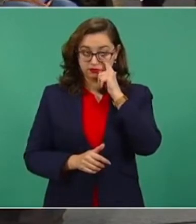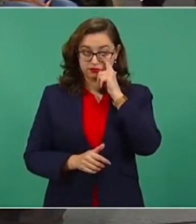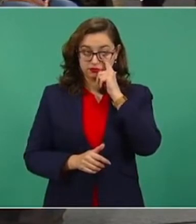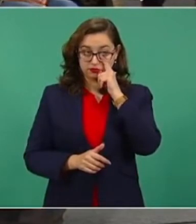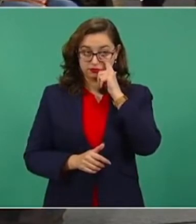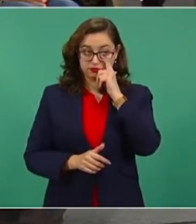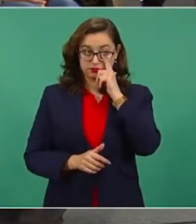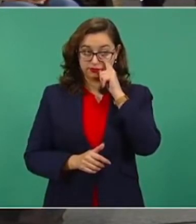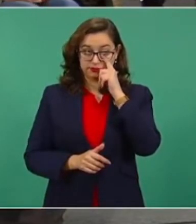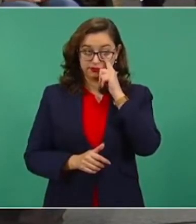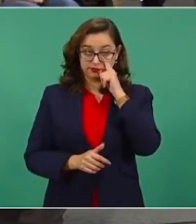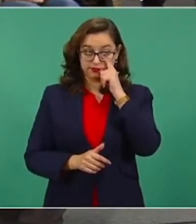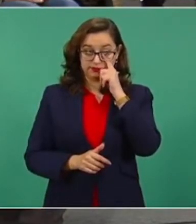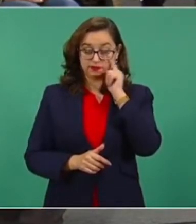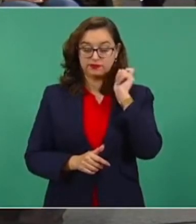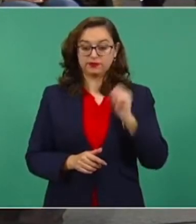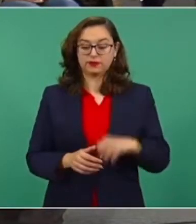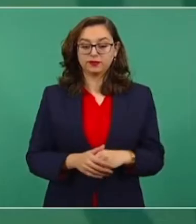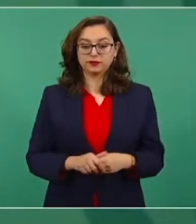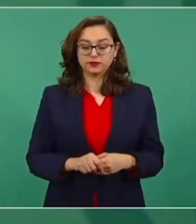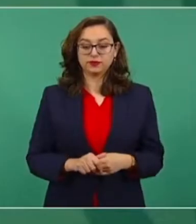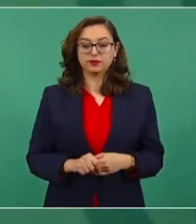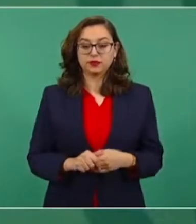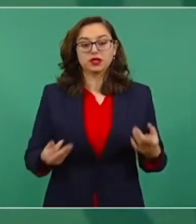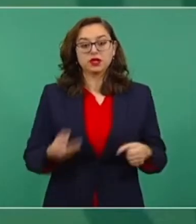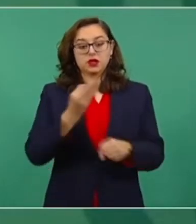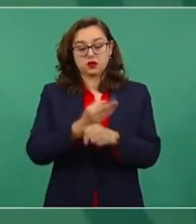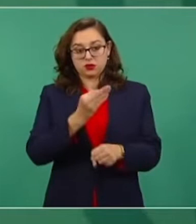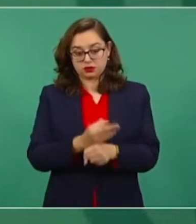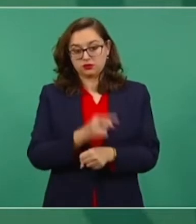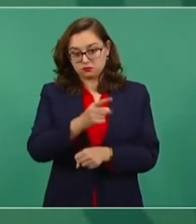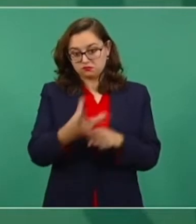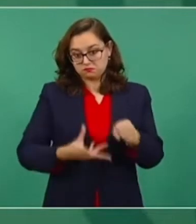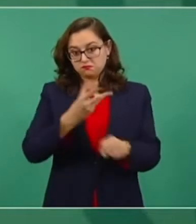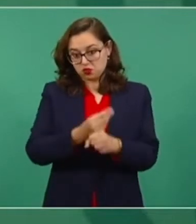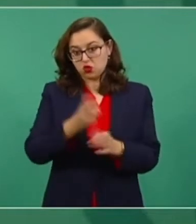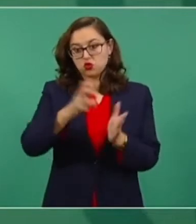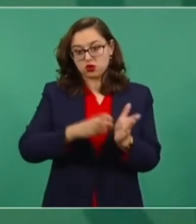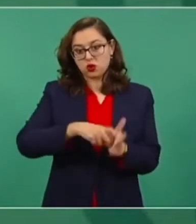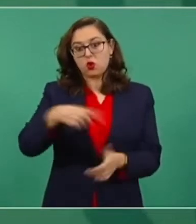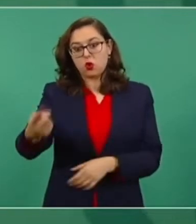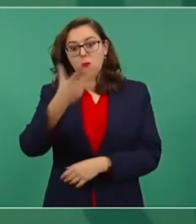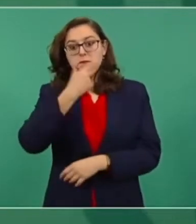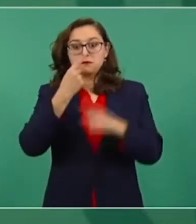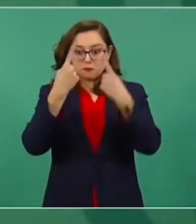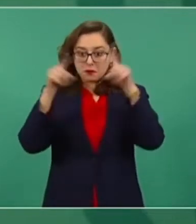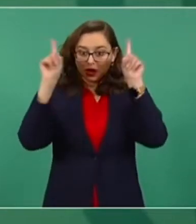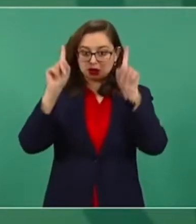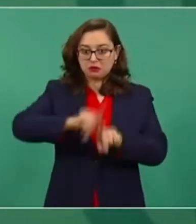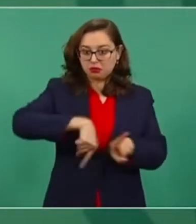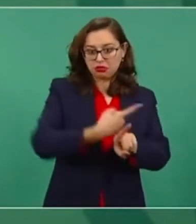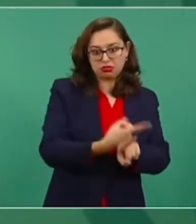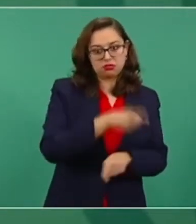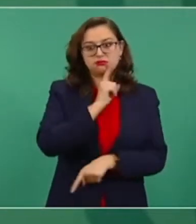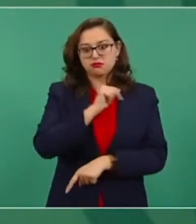aclarando de que este marino no actuó mal, sino al contrario,